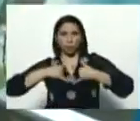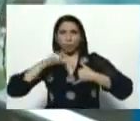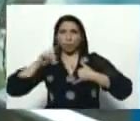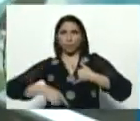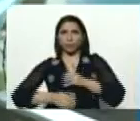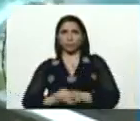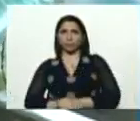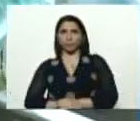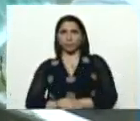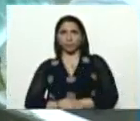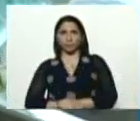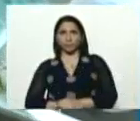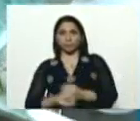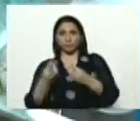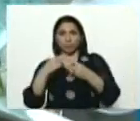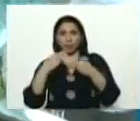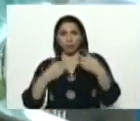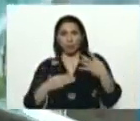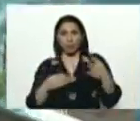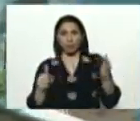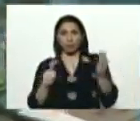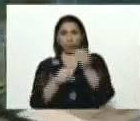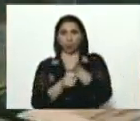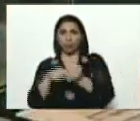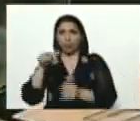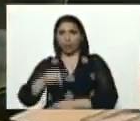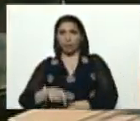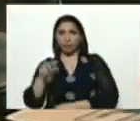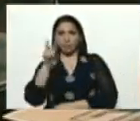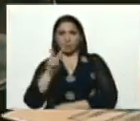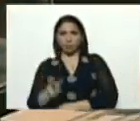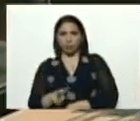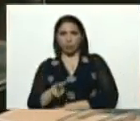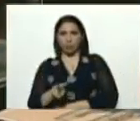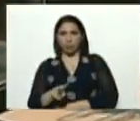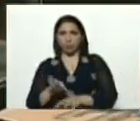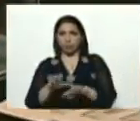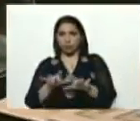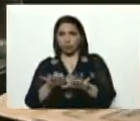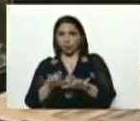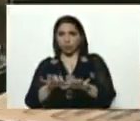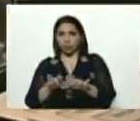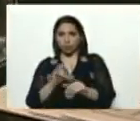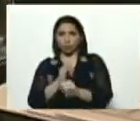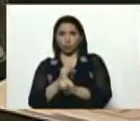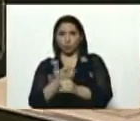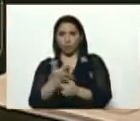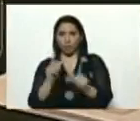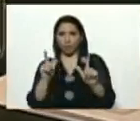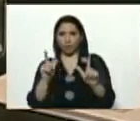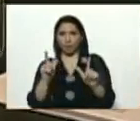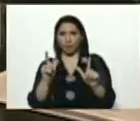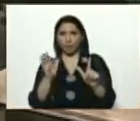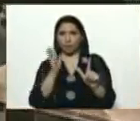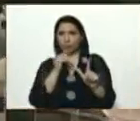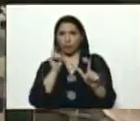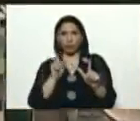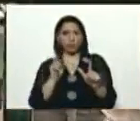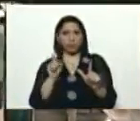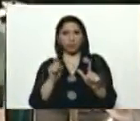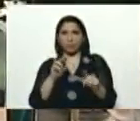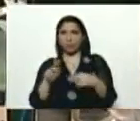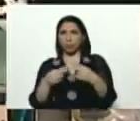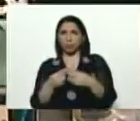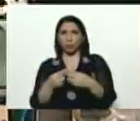accesorios que se consiguen todos en el país. Vale decir que el software es libre, no necesitamos ningún tipo de